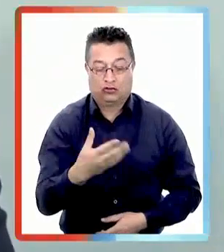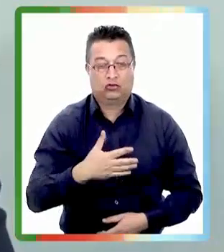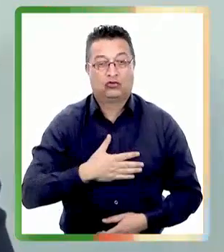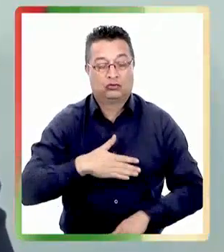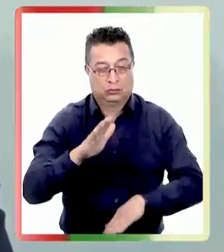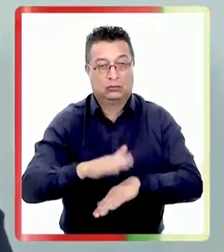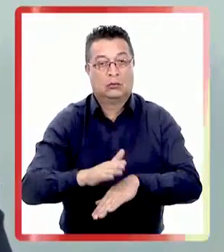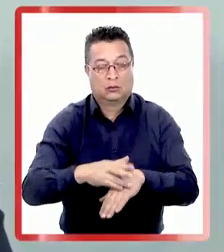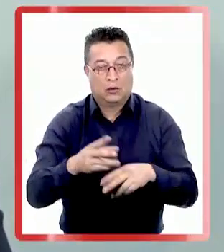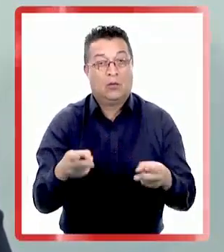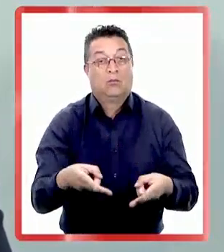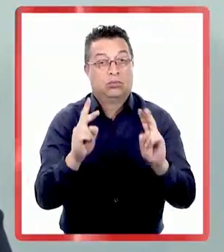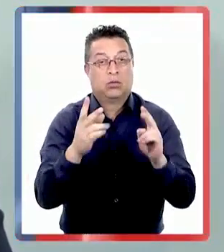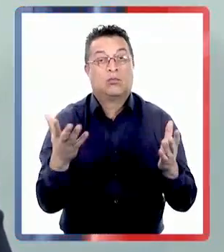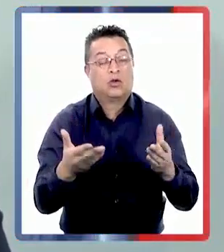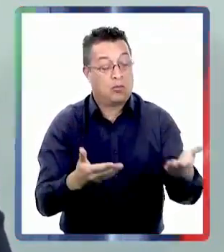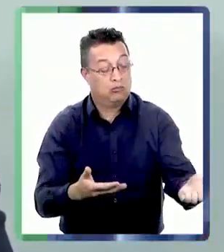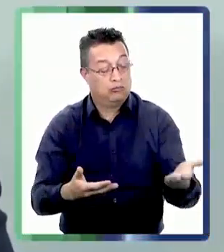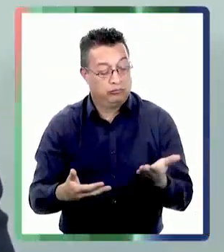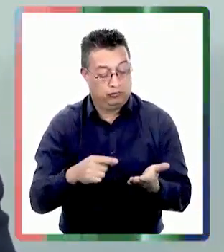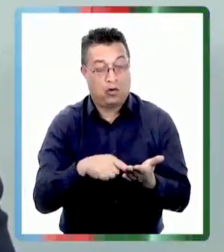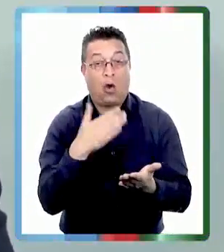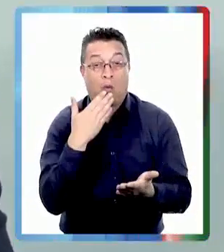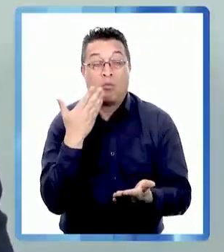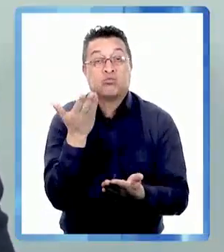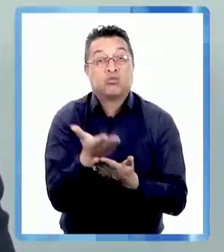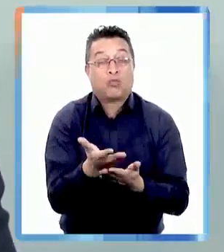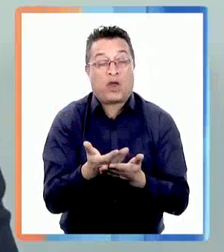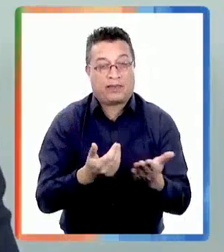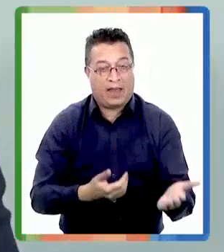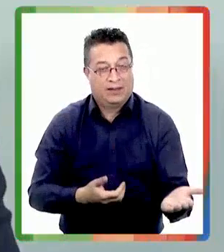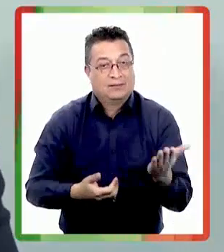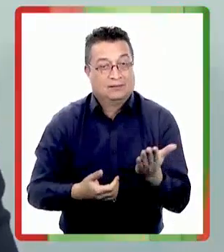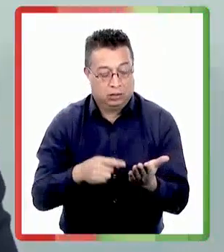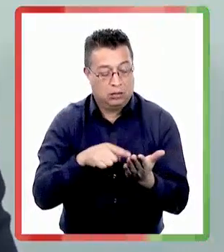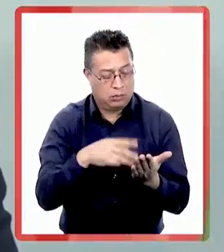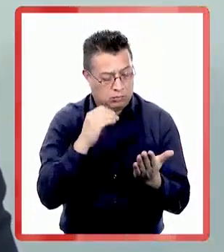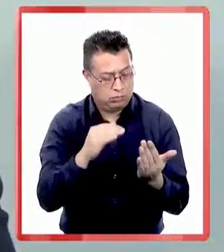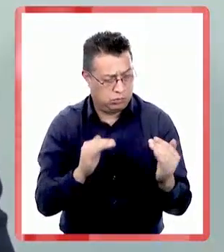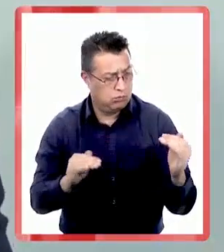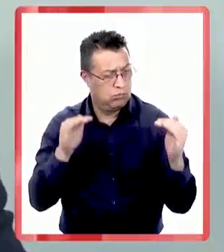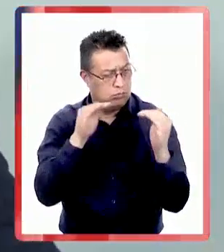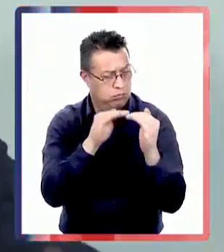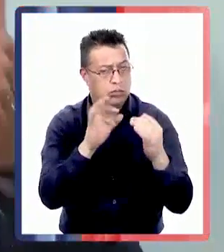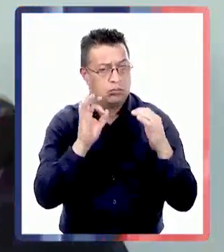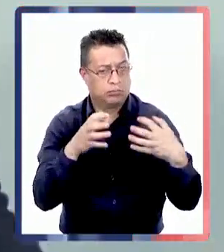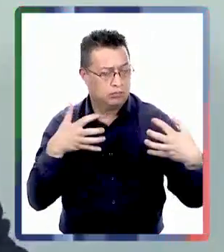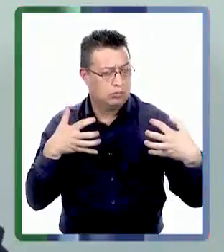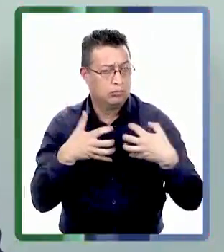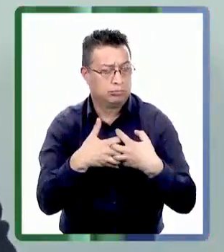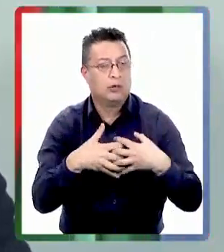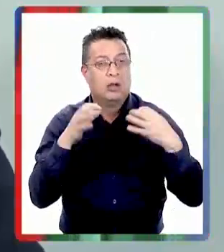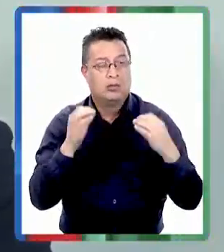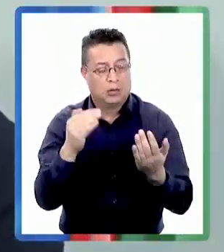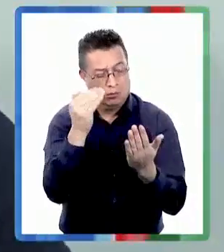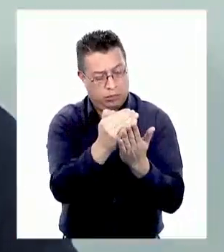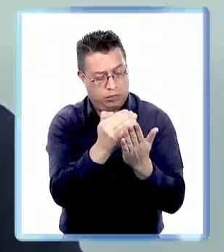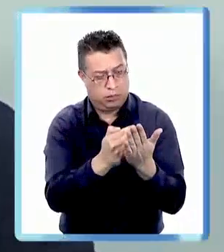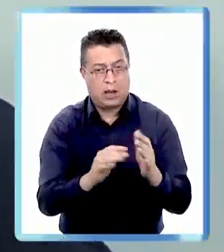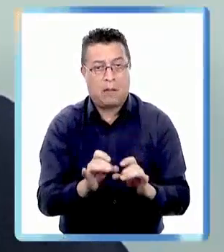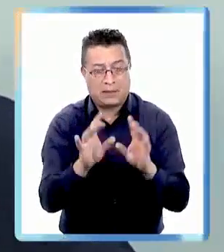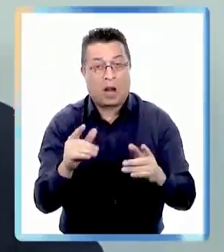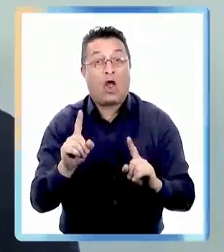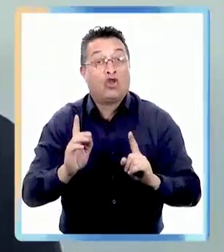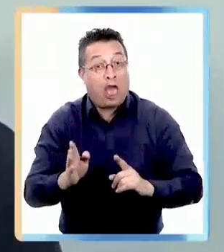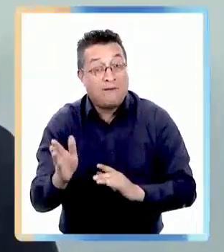autorizamos porque se presentó una propuesta Kimun razonable, pertinente, con contenido específico